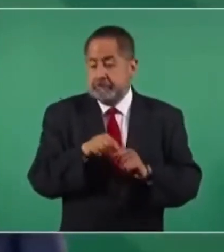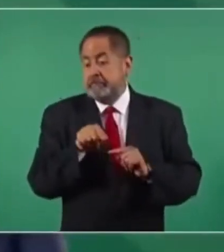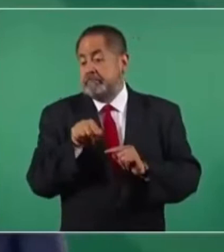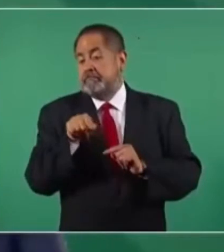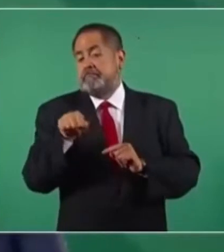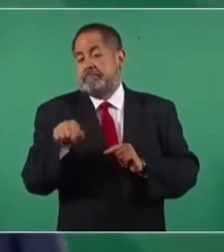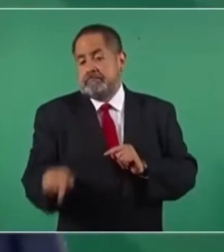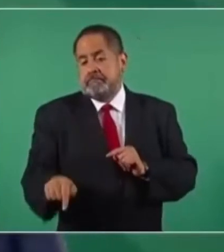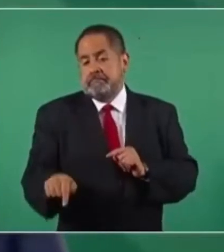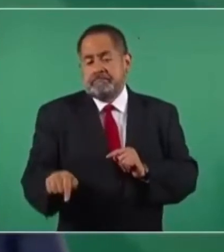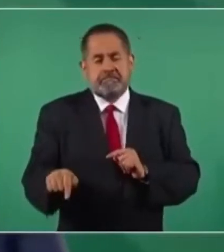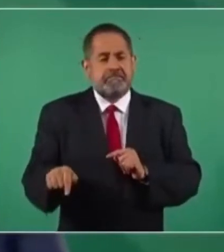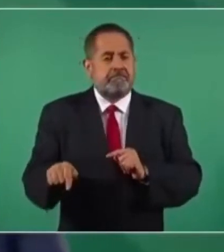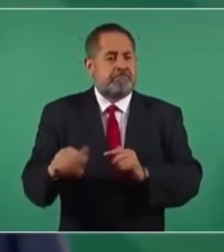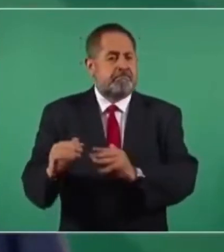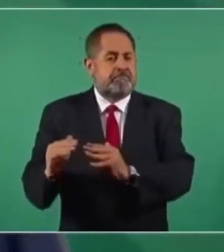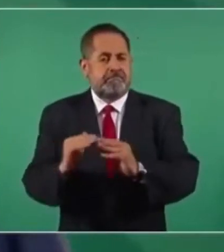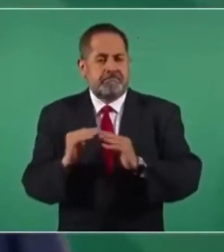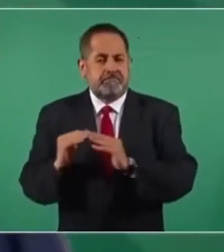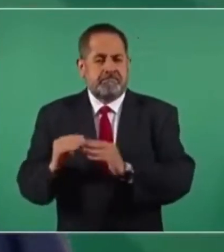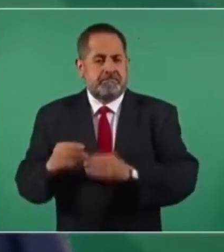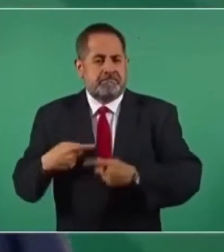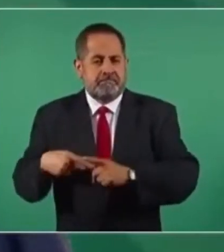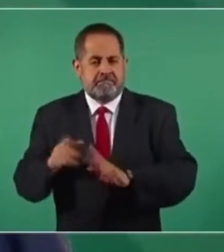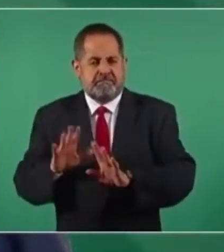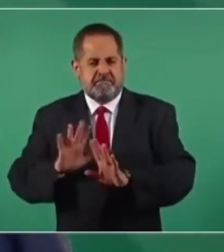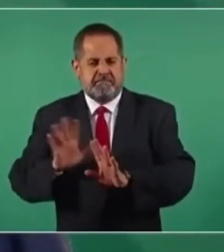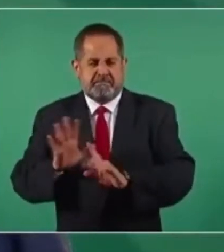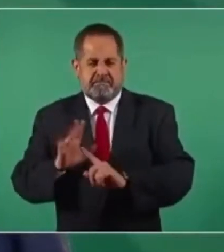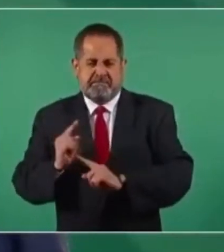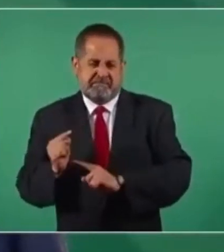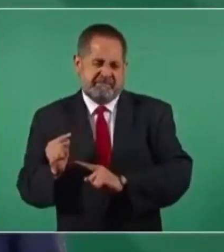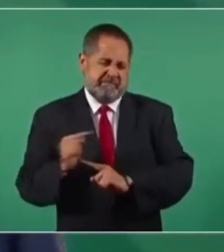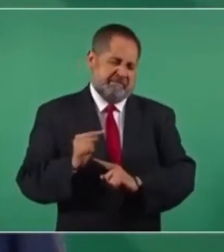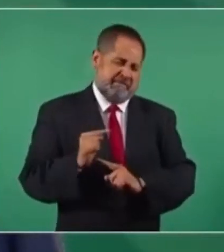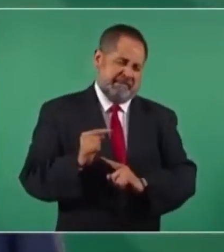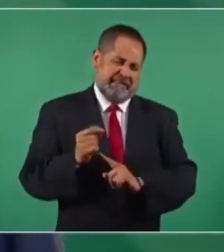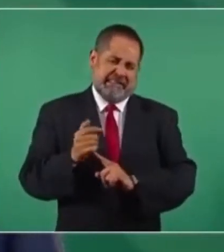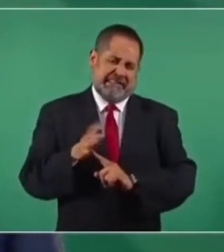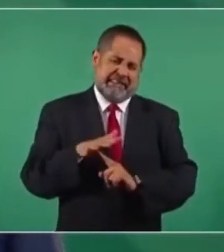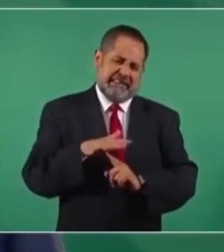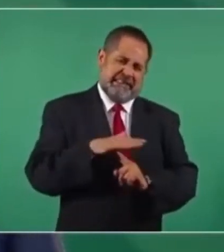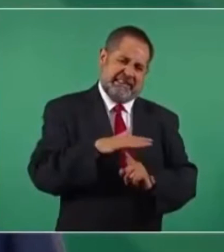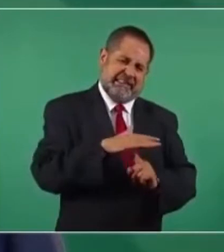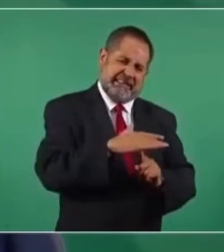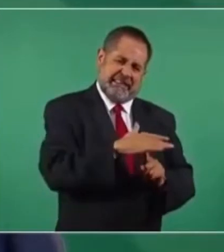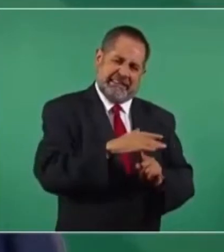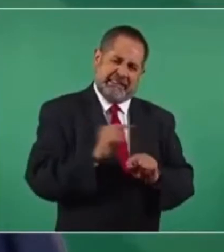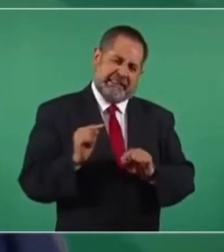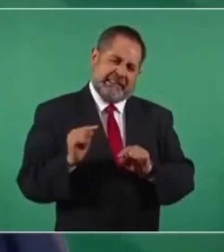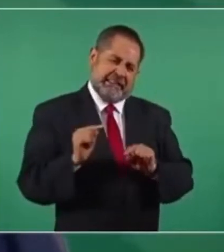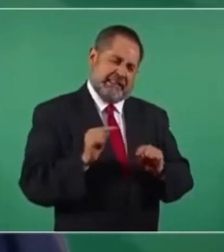no cayera el helicóptero en las casas